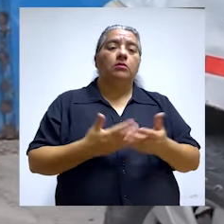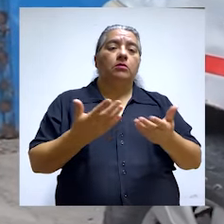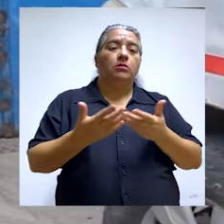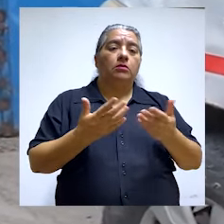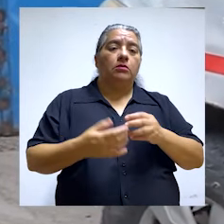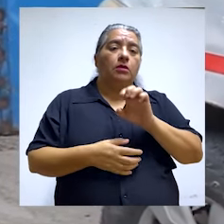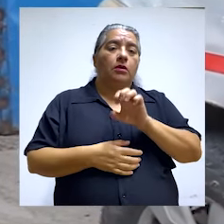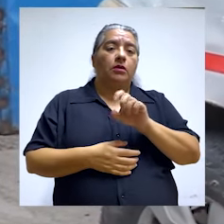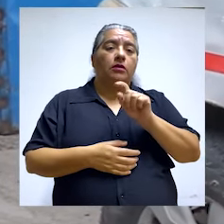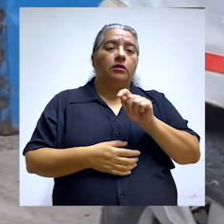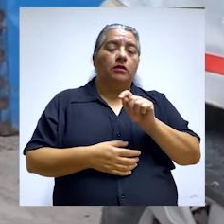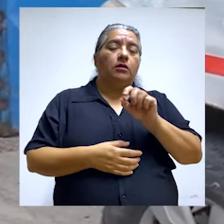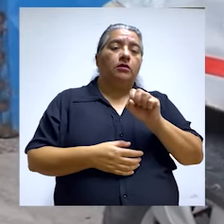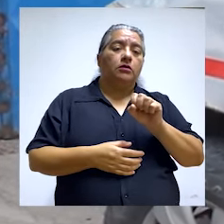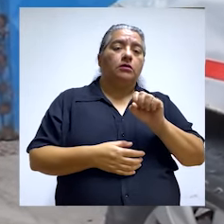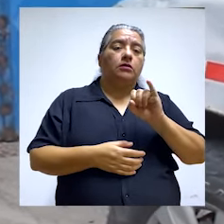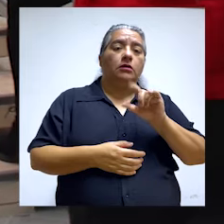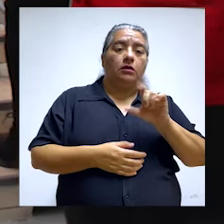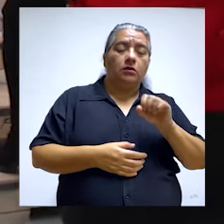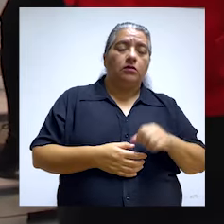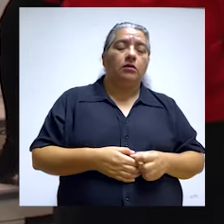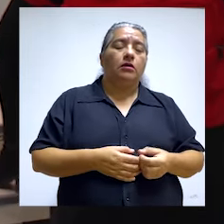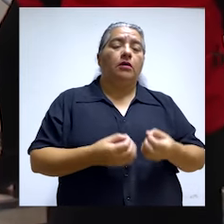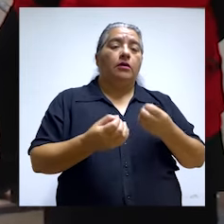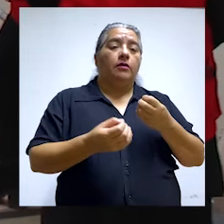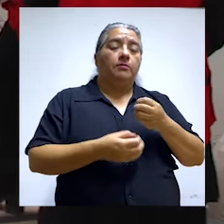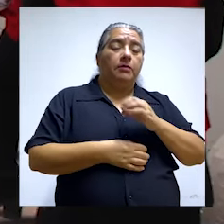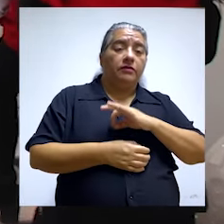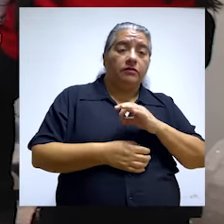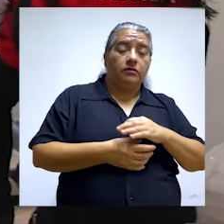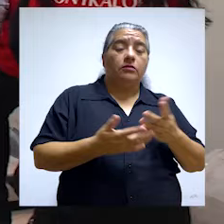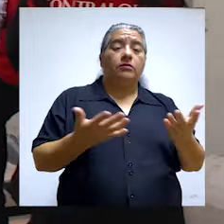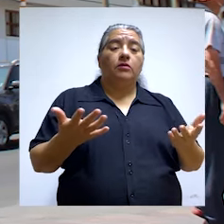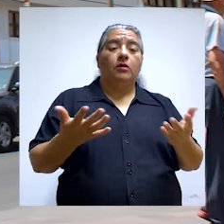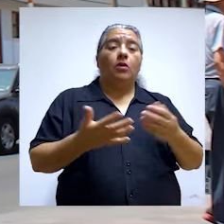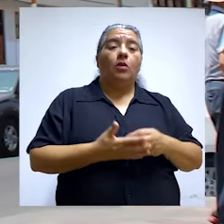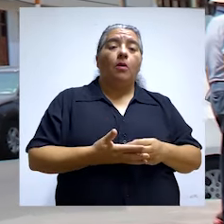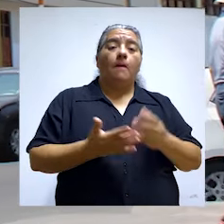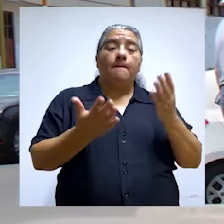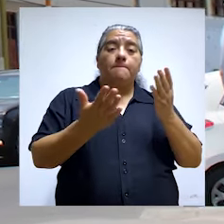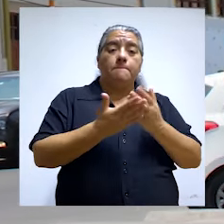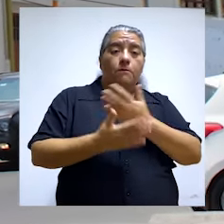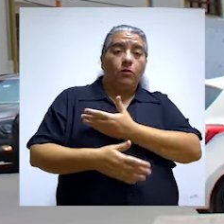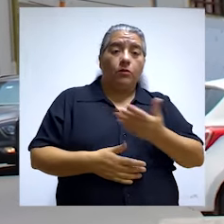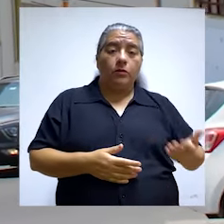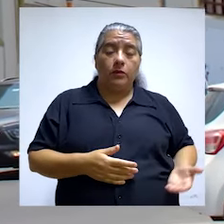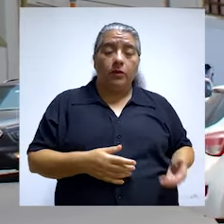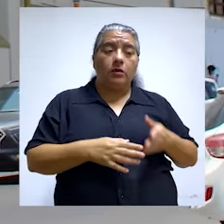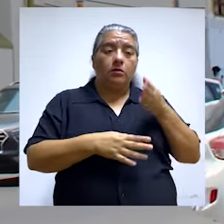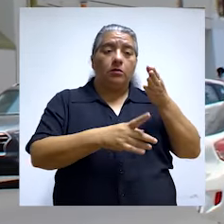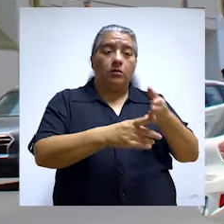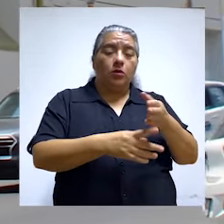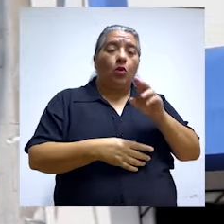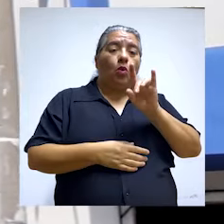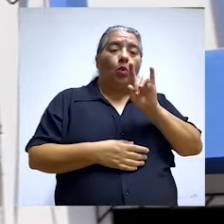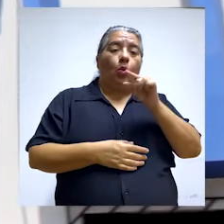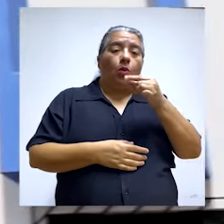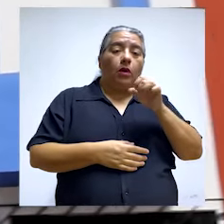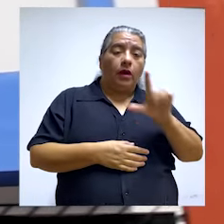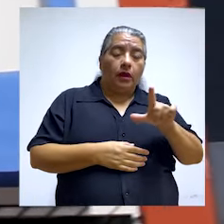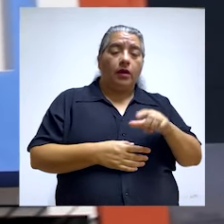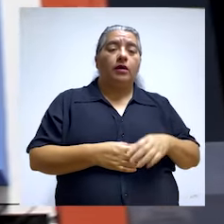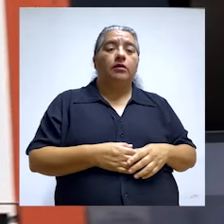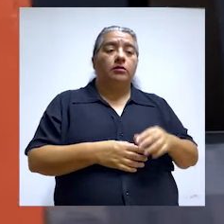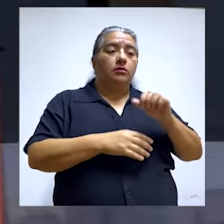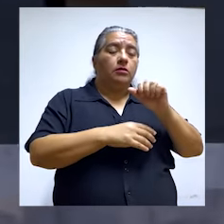Prestadora de Servicios EPS Hilo, la Beneficencia Pública, la Unidad de Gestión Educativa Local UGEL, la